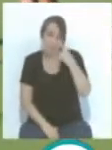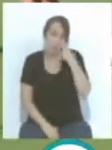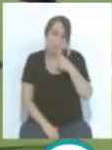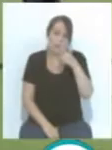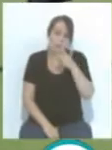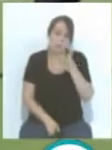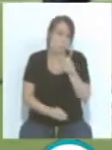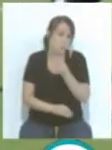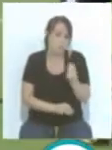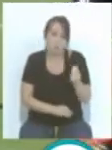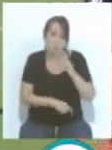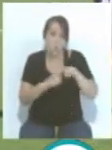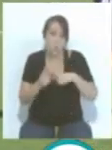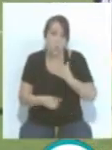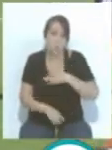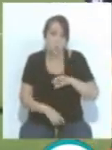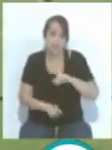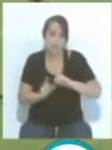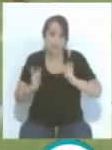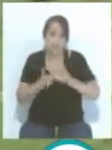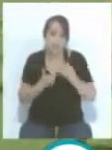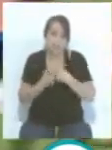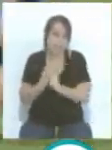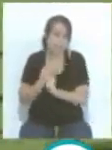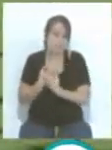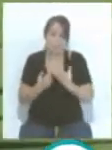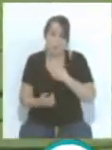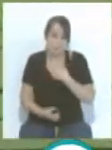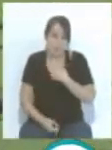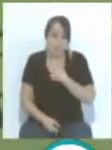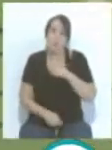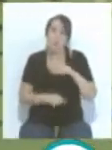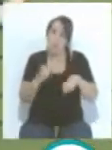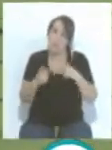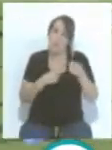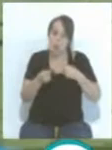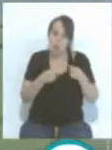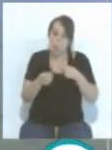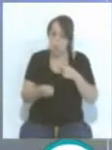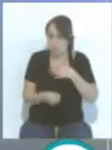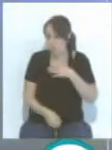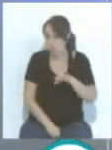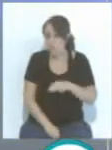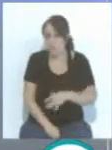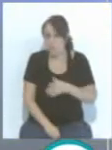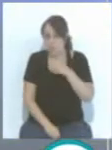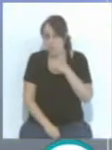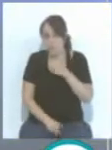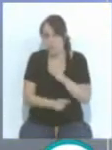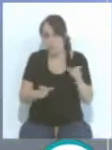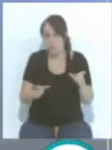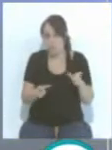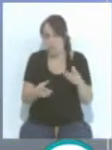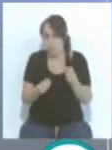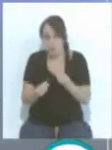posibilidades de estar en la plantilla, que se podrán negociar, porque claro, al haber overbooking de